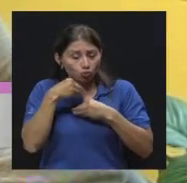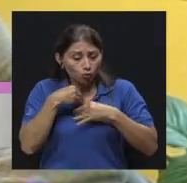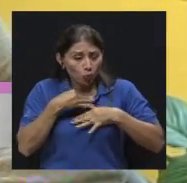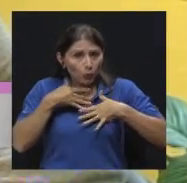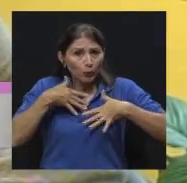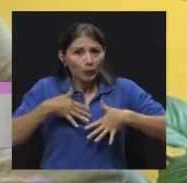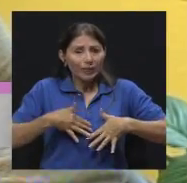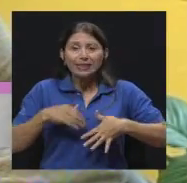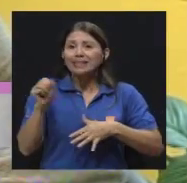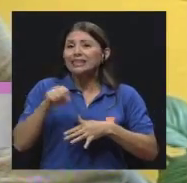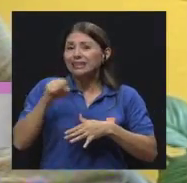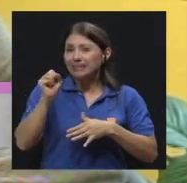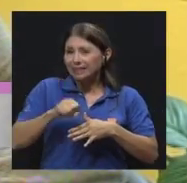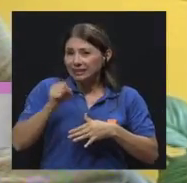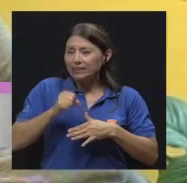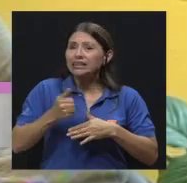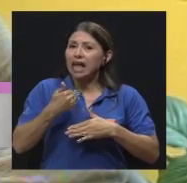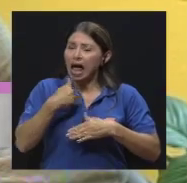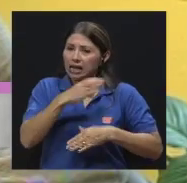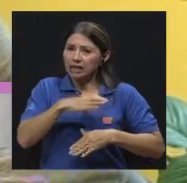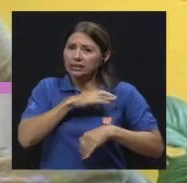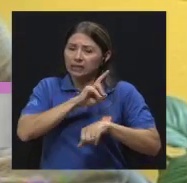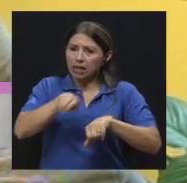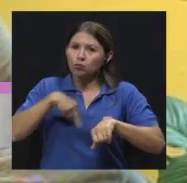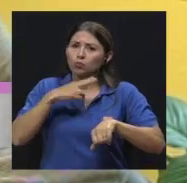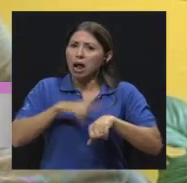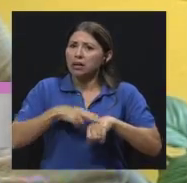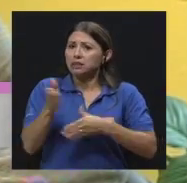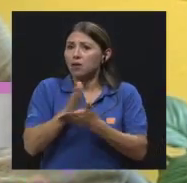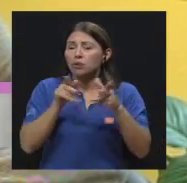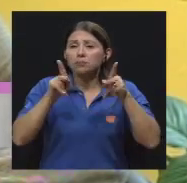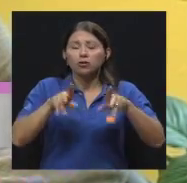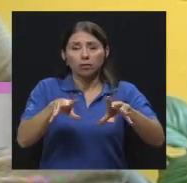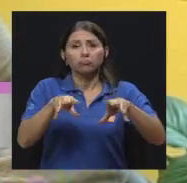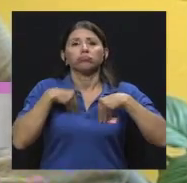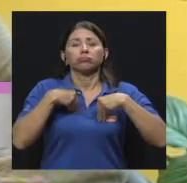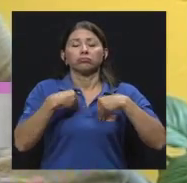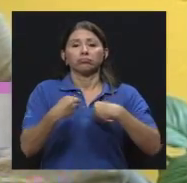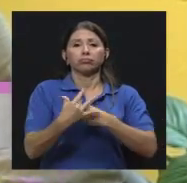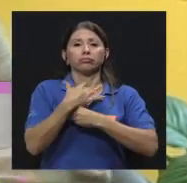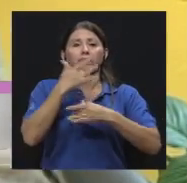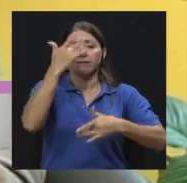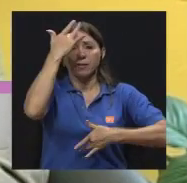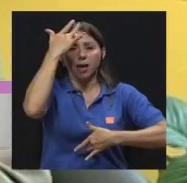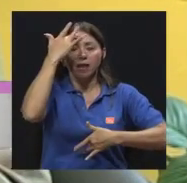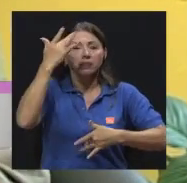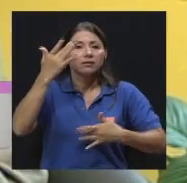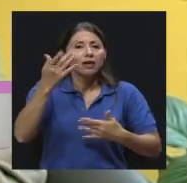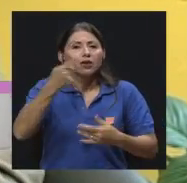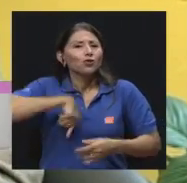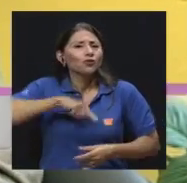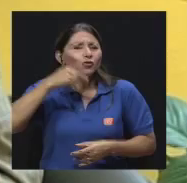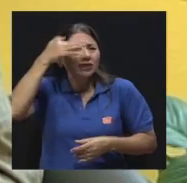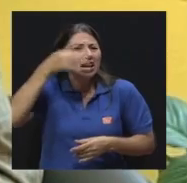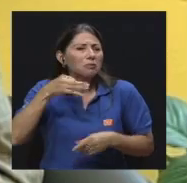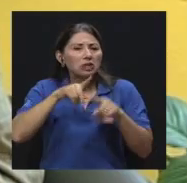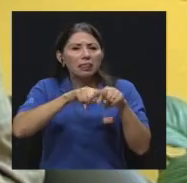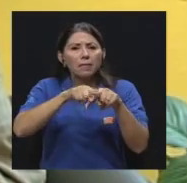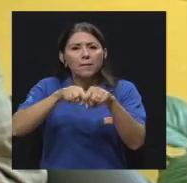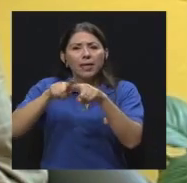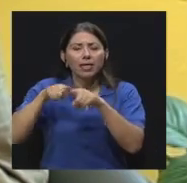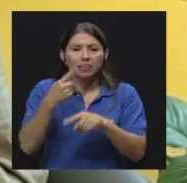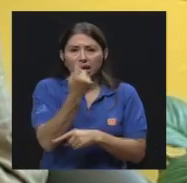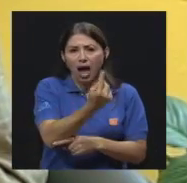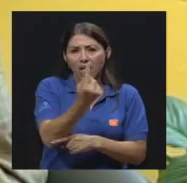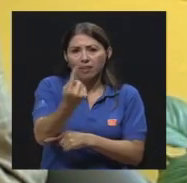predisposición, ¿verdad?, natural de adquirir las enfermedades. Más que todo creemos que es la inmunidad natural de cada persona,